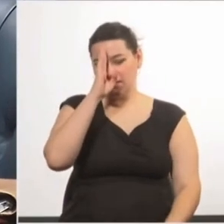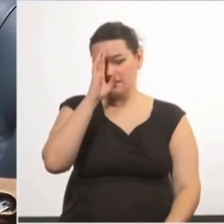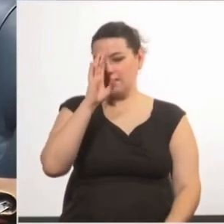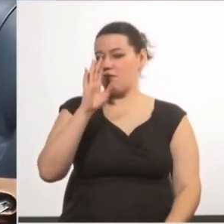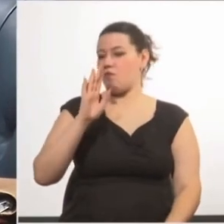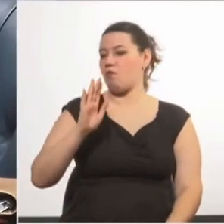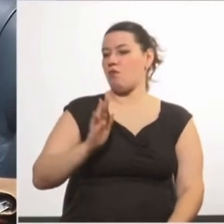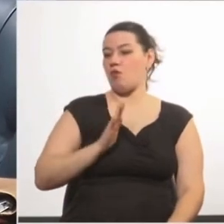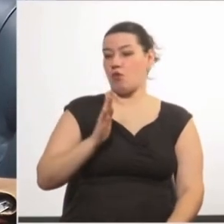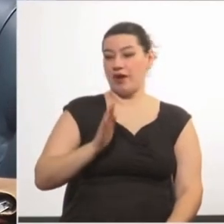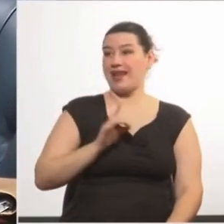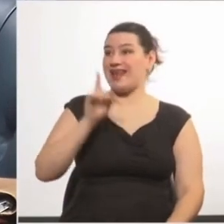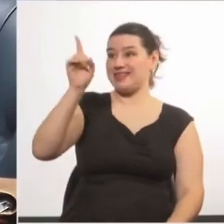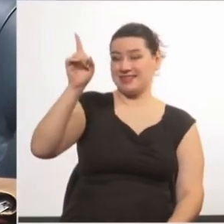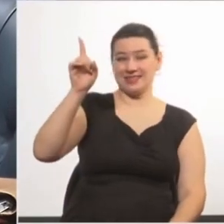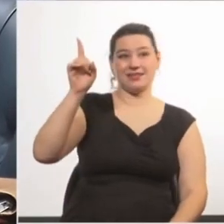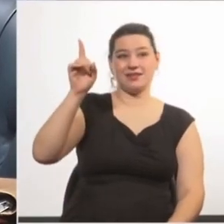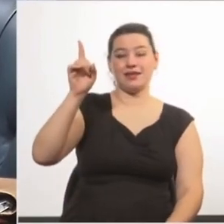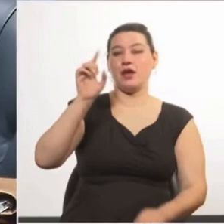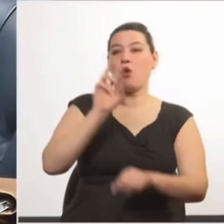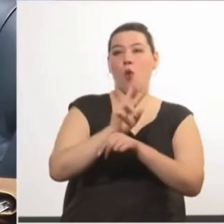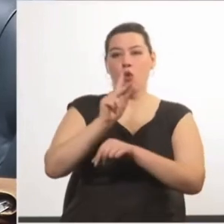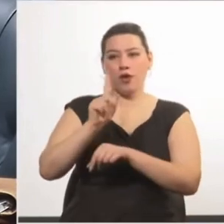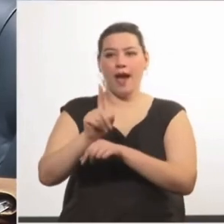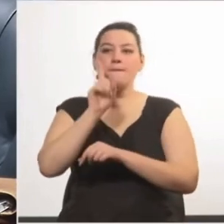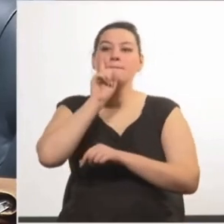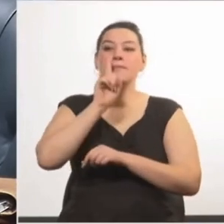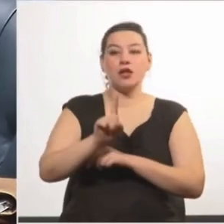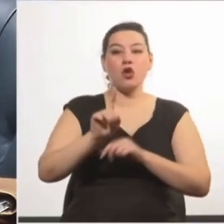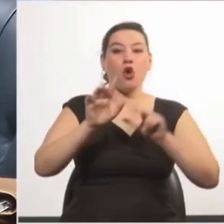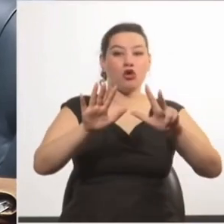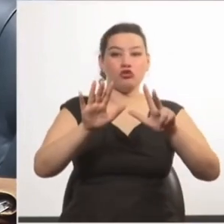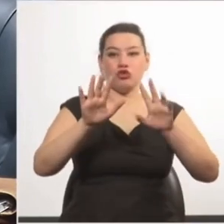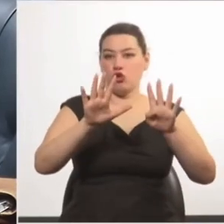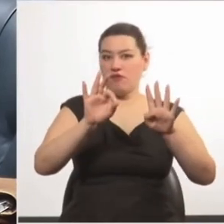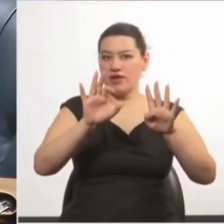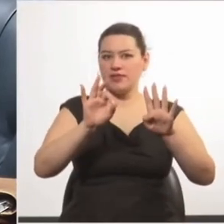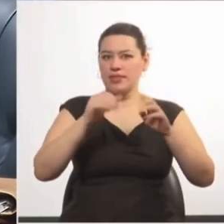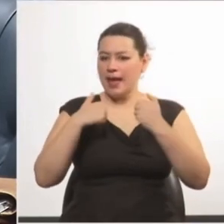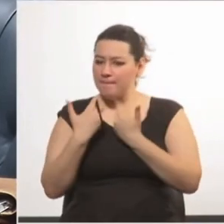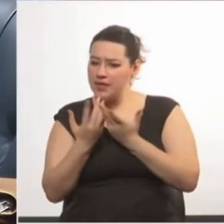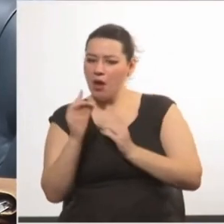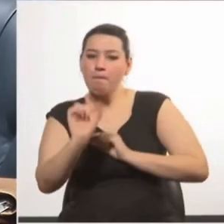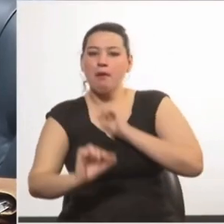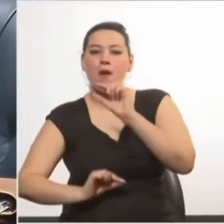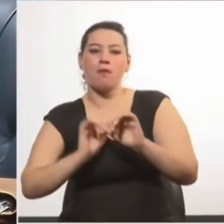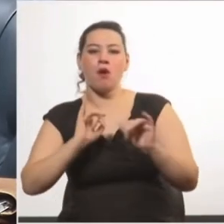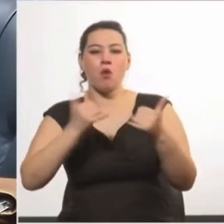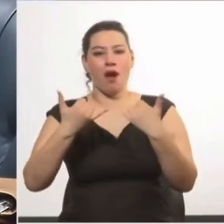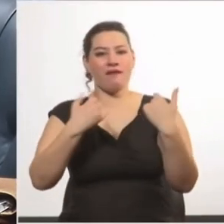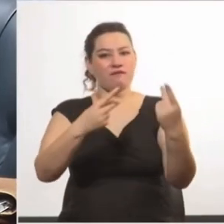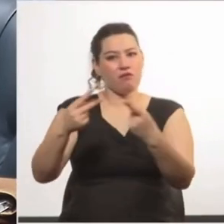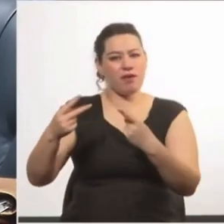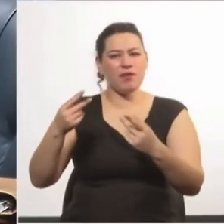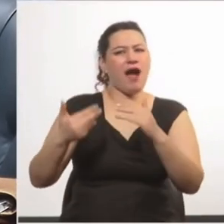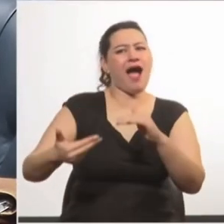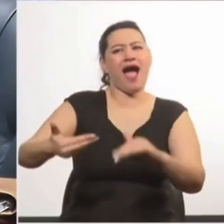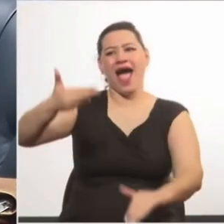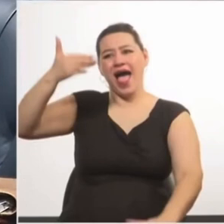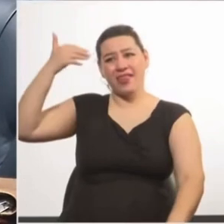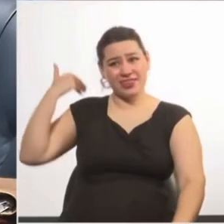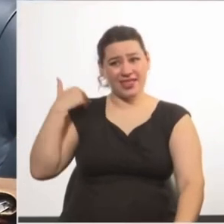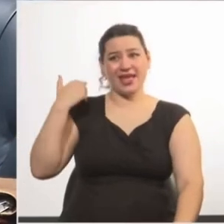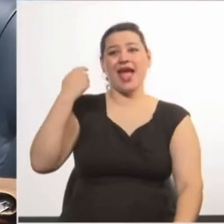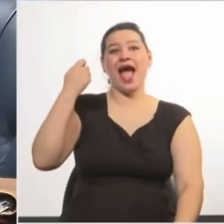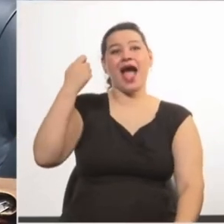las mujeres británicas que desde el año 1890 ya jugaban al fútbol, pero si vamos más atrás, los aztecas y